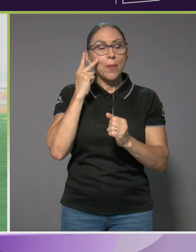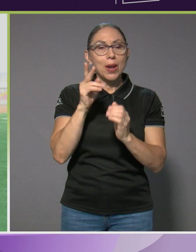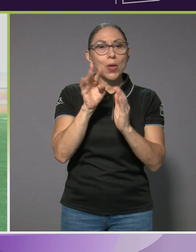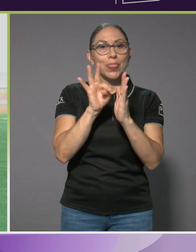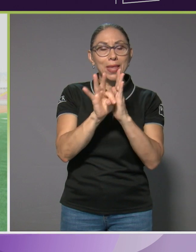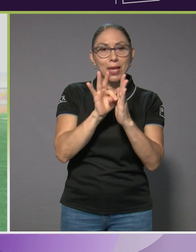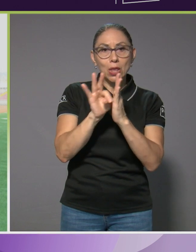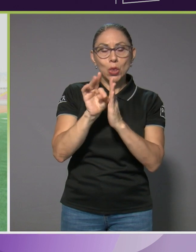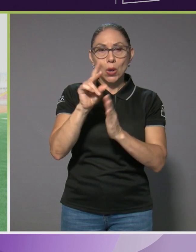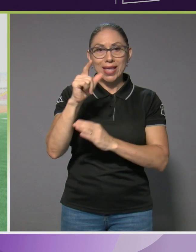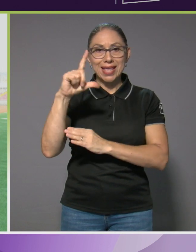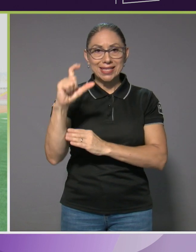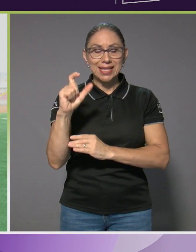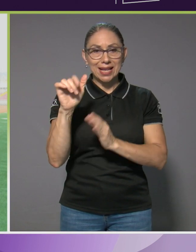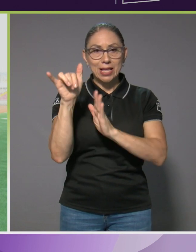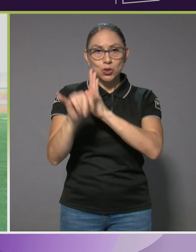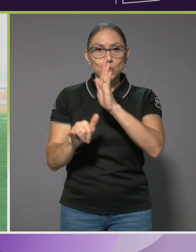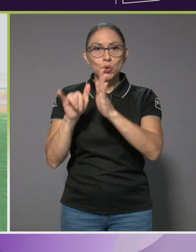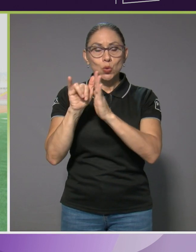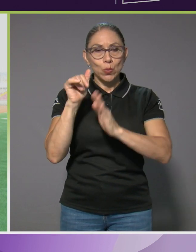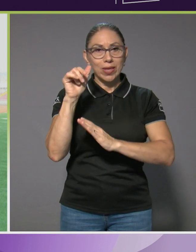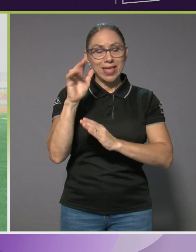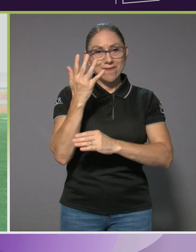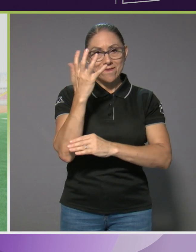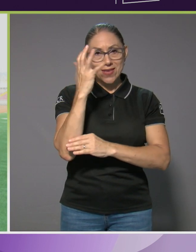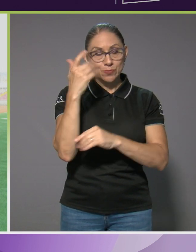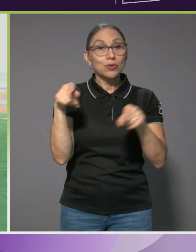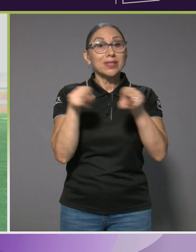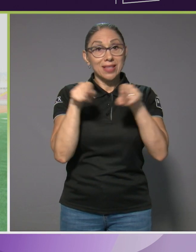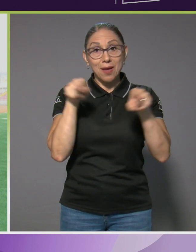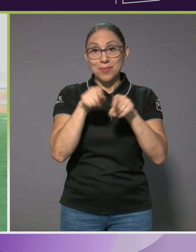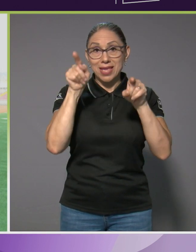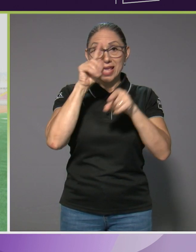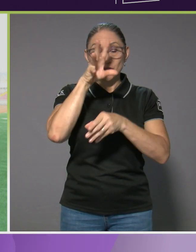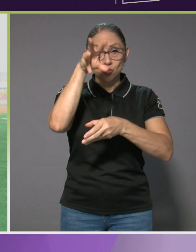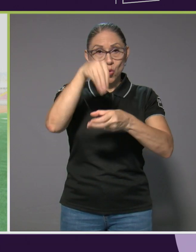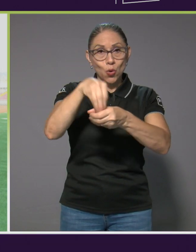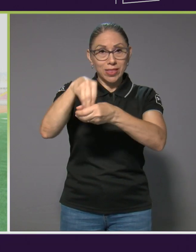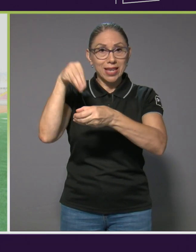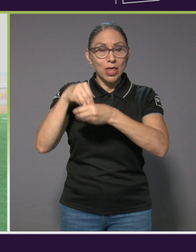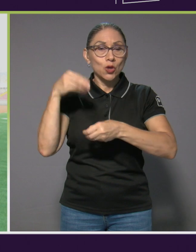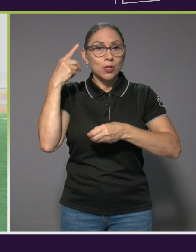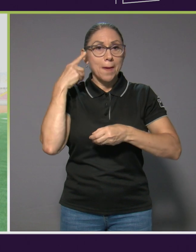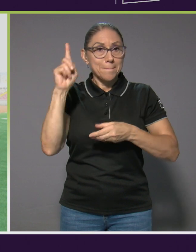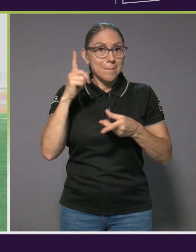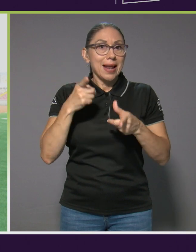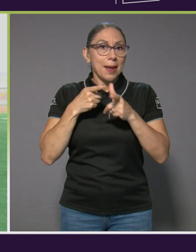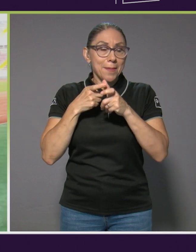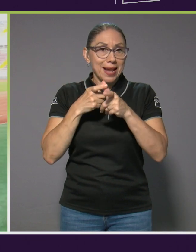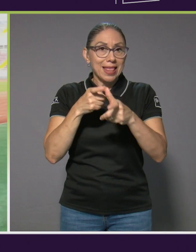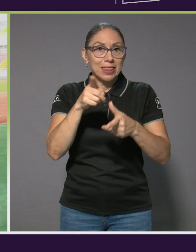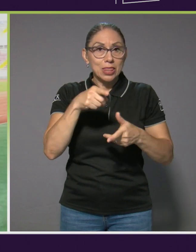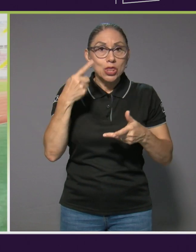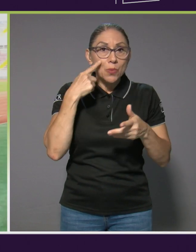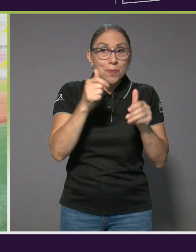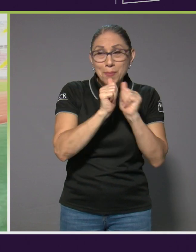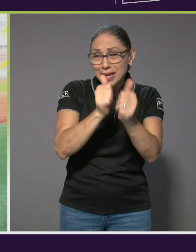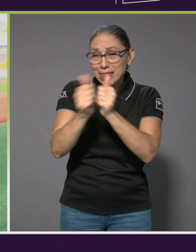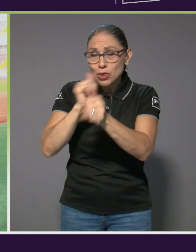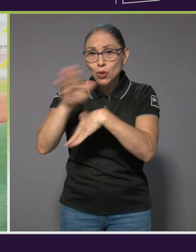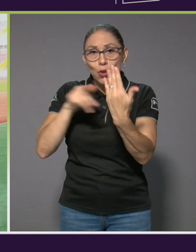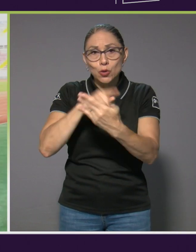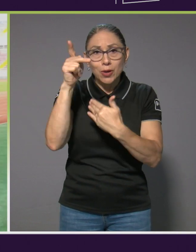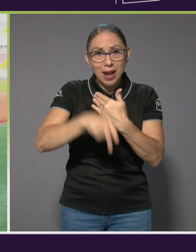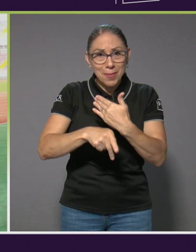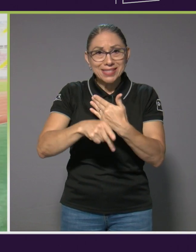Instagram, YouTube y Facebook. También encuentra estos contenidos para maratonear en nuestra plataforma gratuita de contenidos